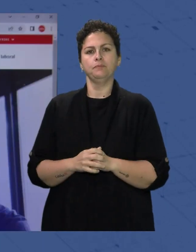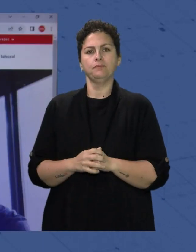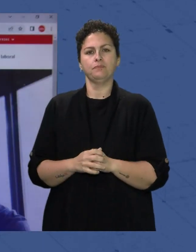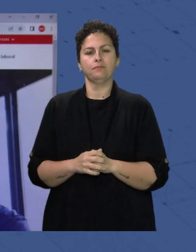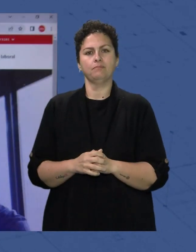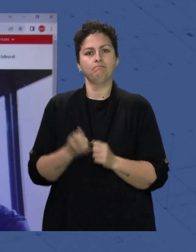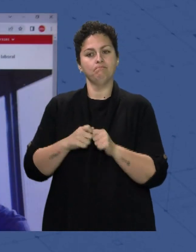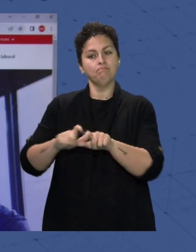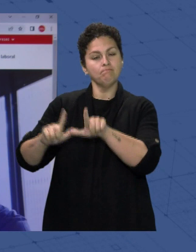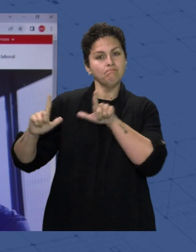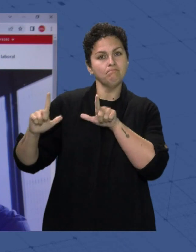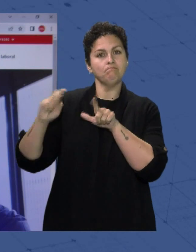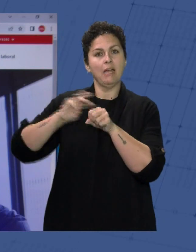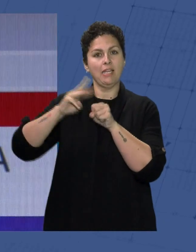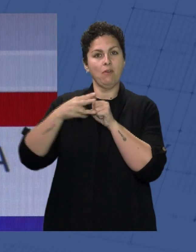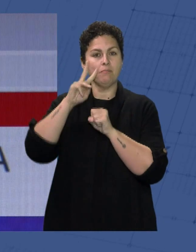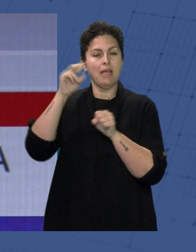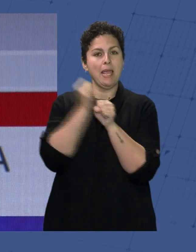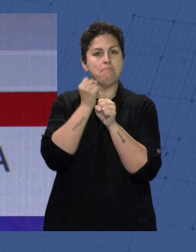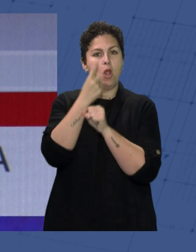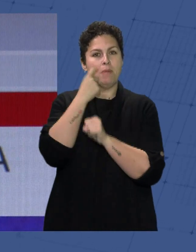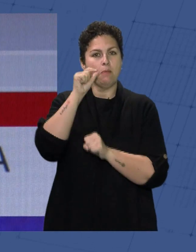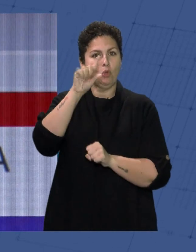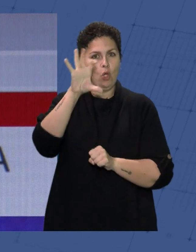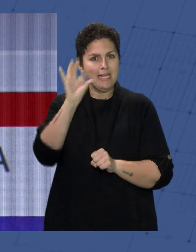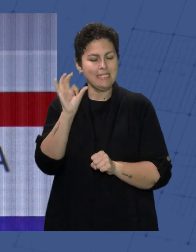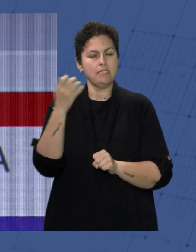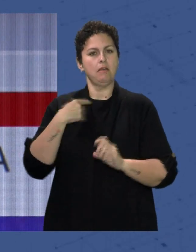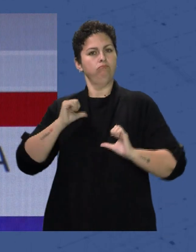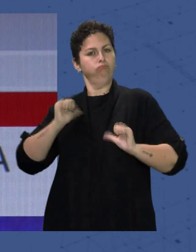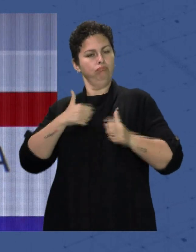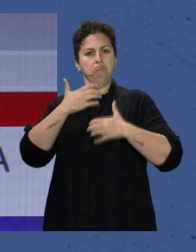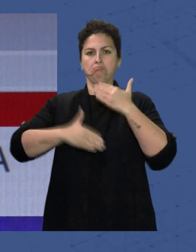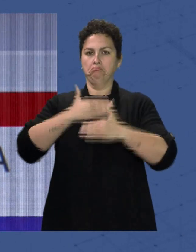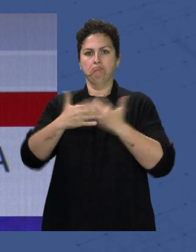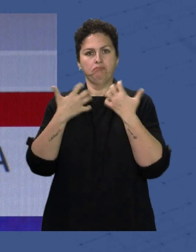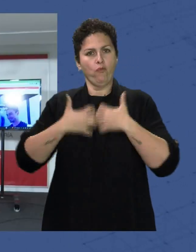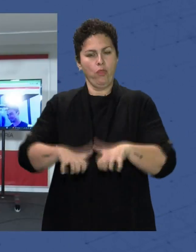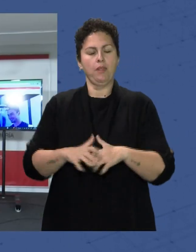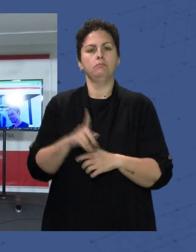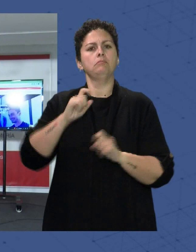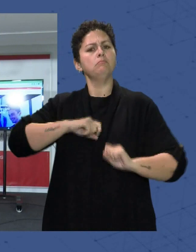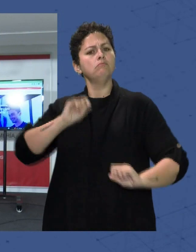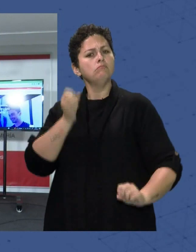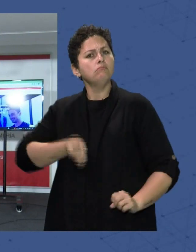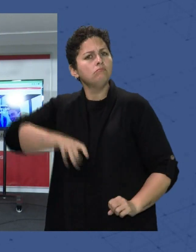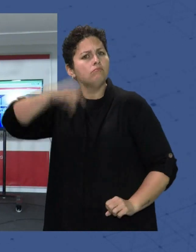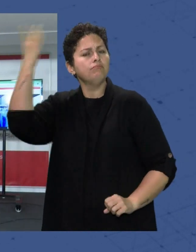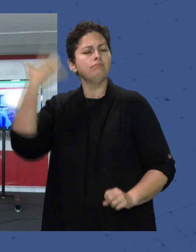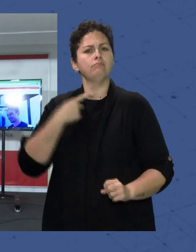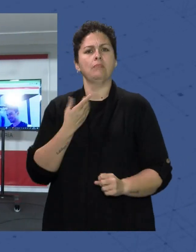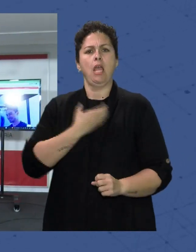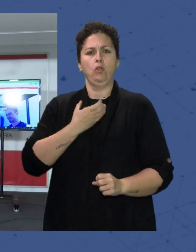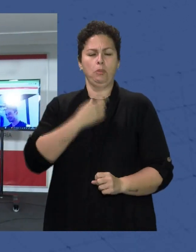Esta web que están viendo, empleoalmeria.es, ya ha comenzado a funcionar. Se trata de una iniciativa que ha puesto en marcha el